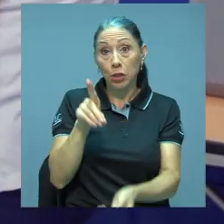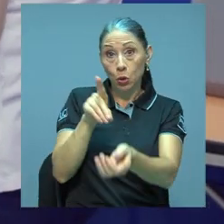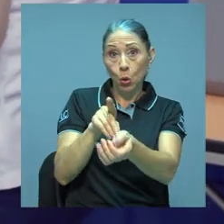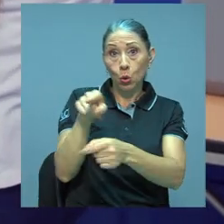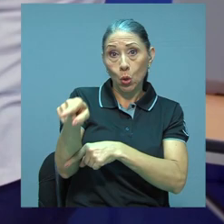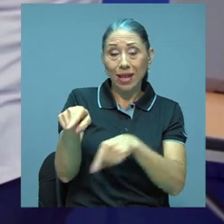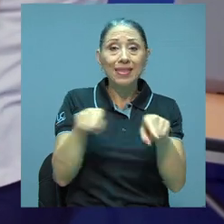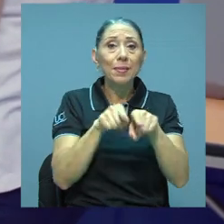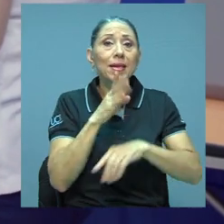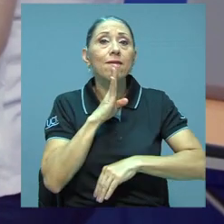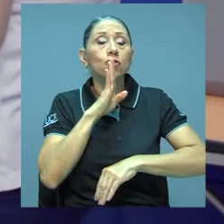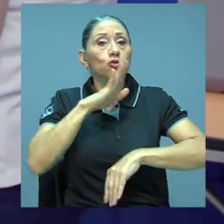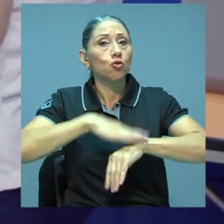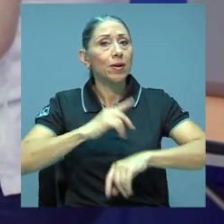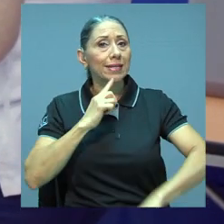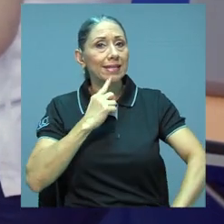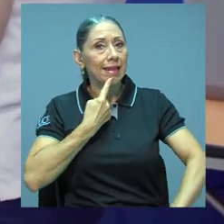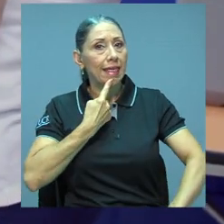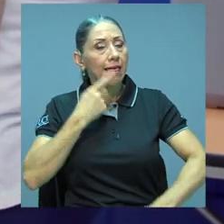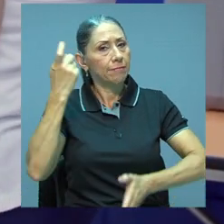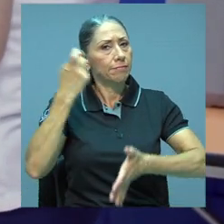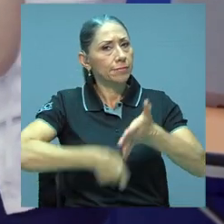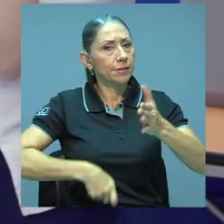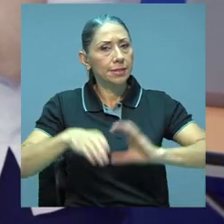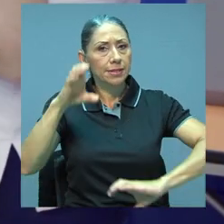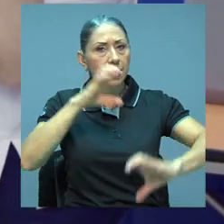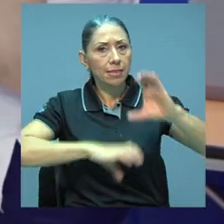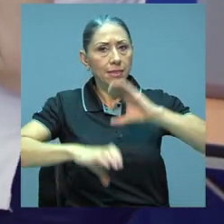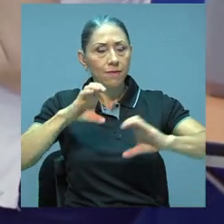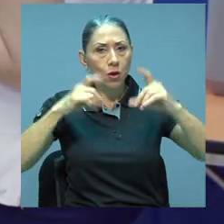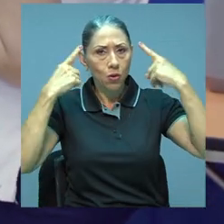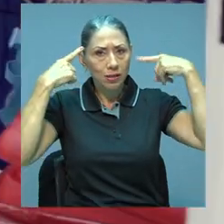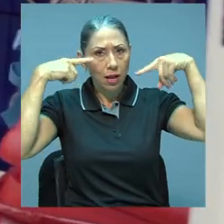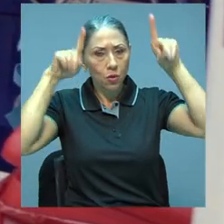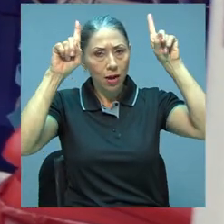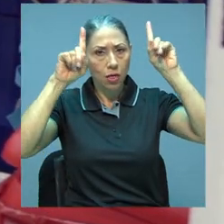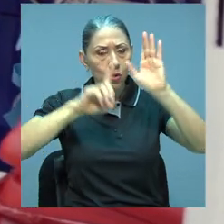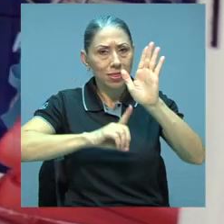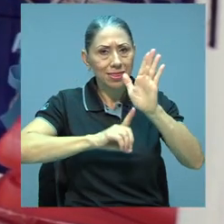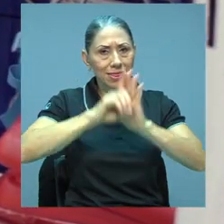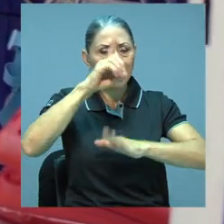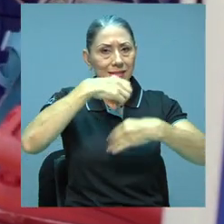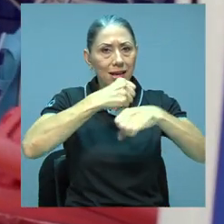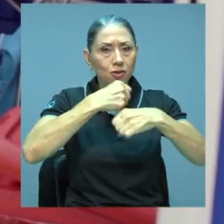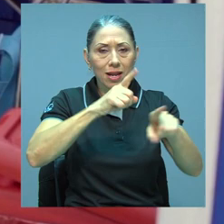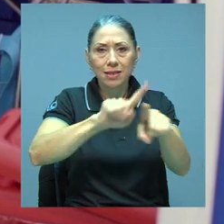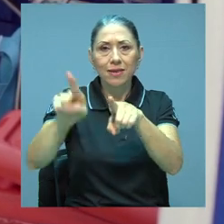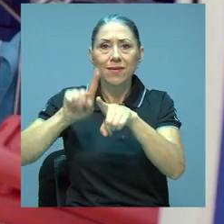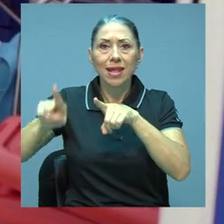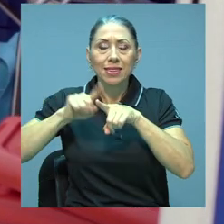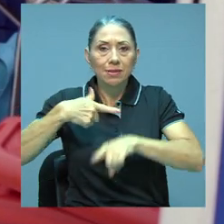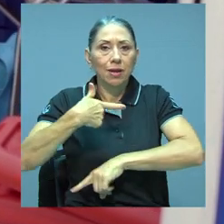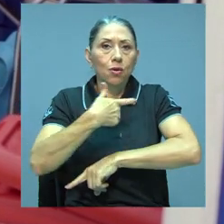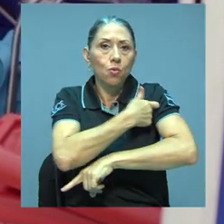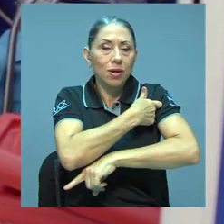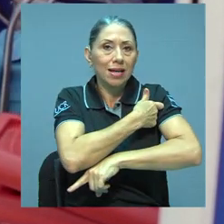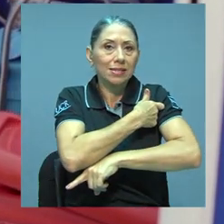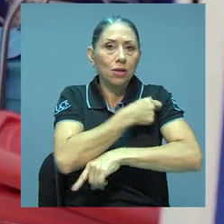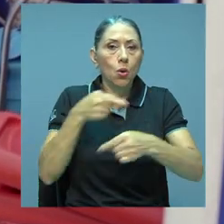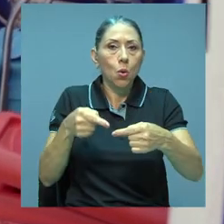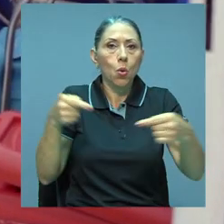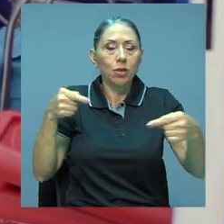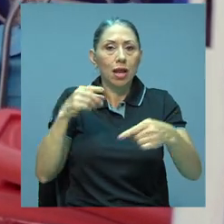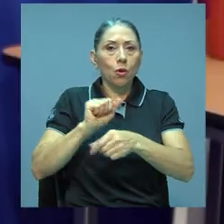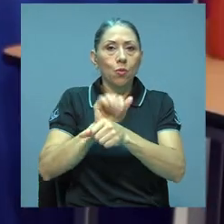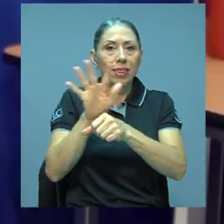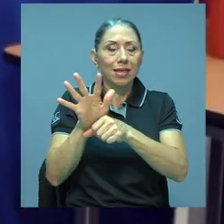doctora Corrales también destacó la seriedad y rigor científico con que se han logrado desarrollar las diferentes vacunas contra COVID-19.